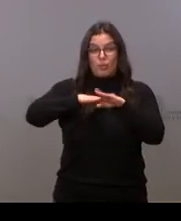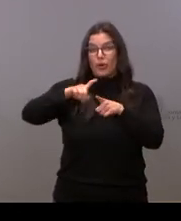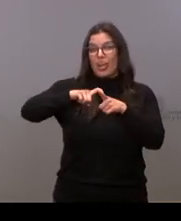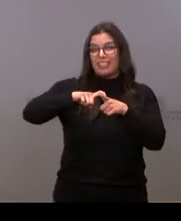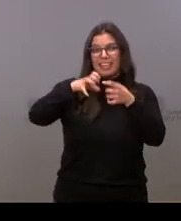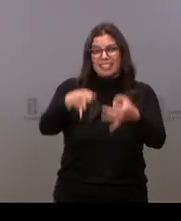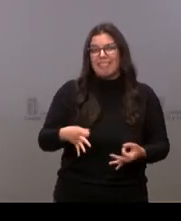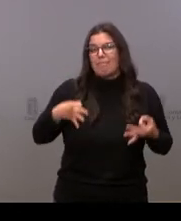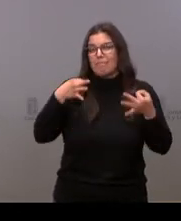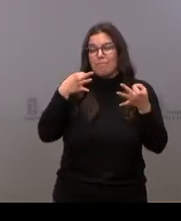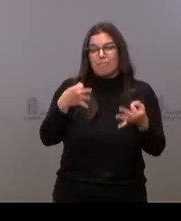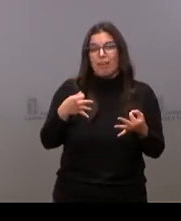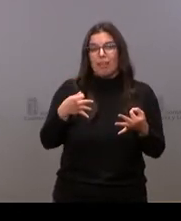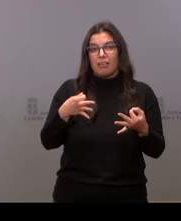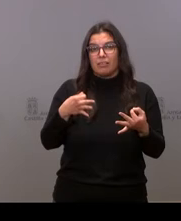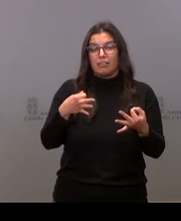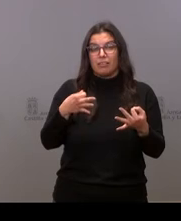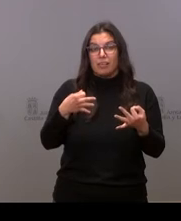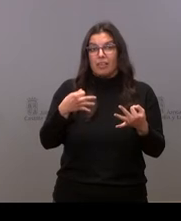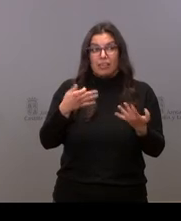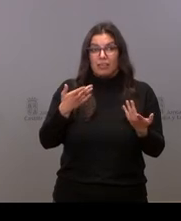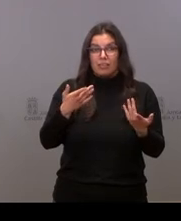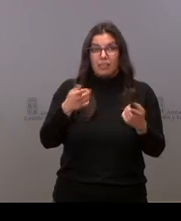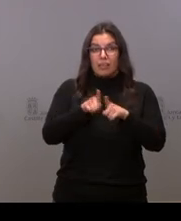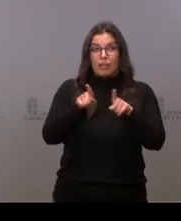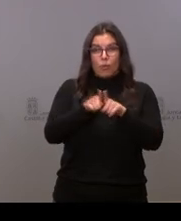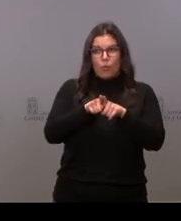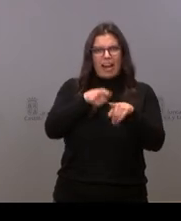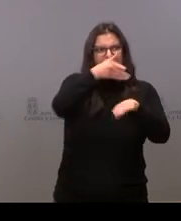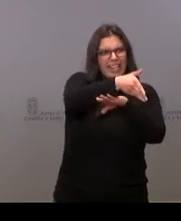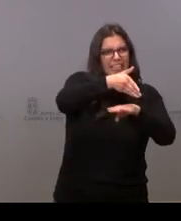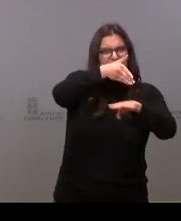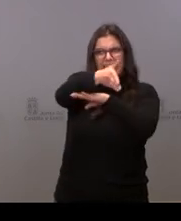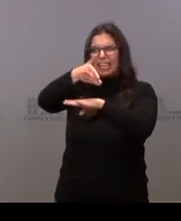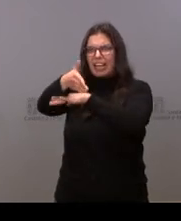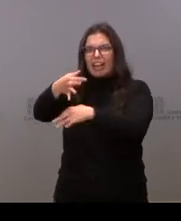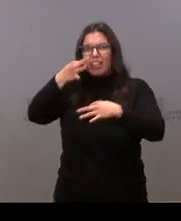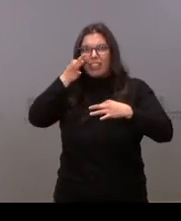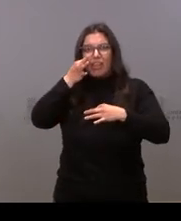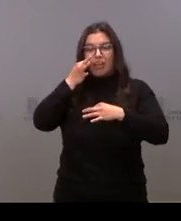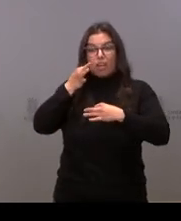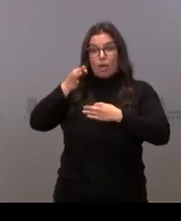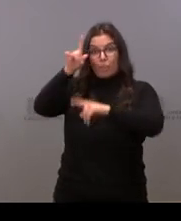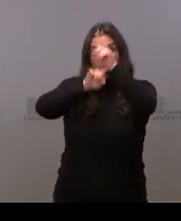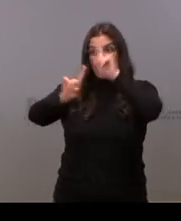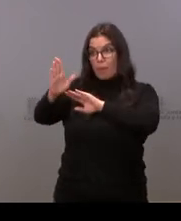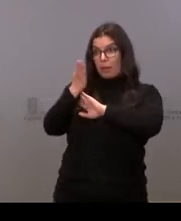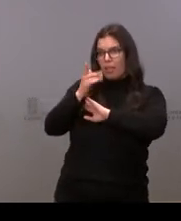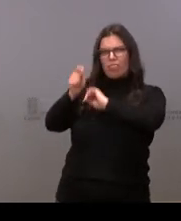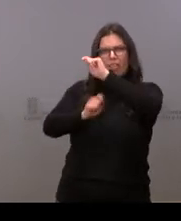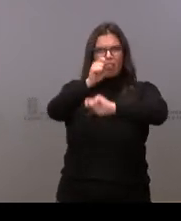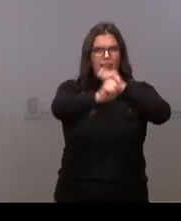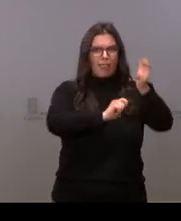precisamente en pisar el territorio y en dar soluciones a los problemas que se nos planteaba.